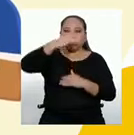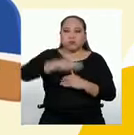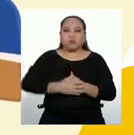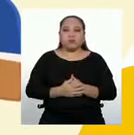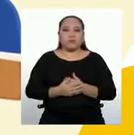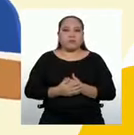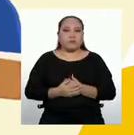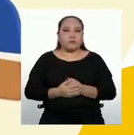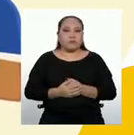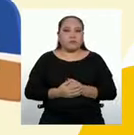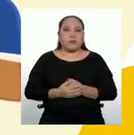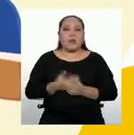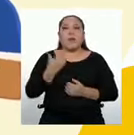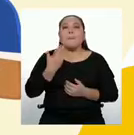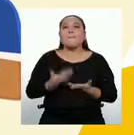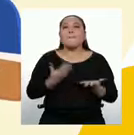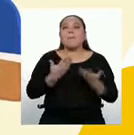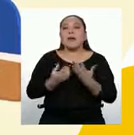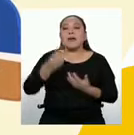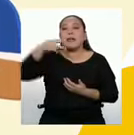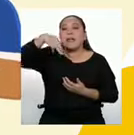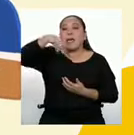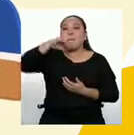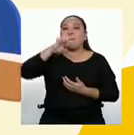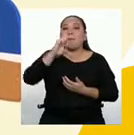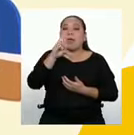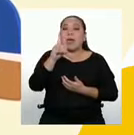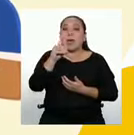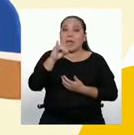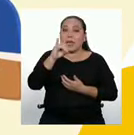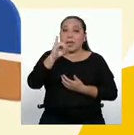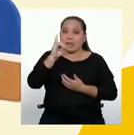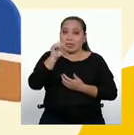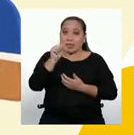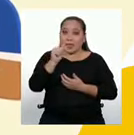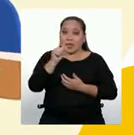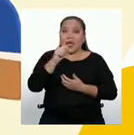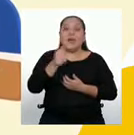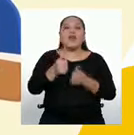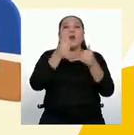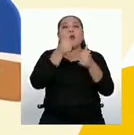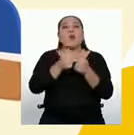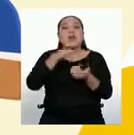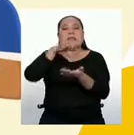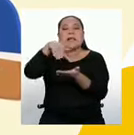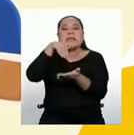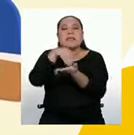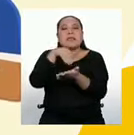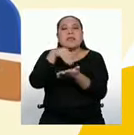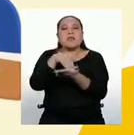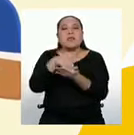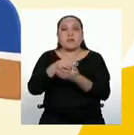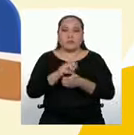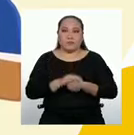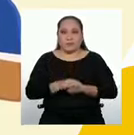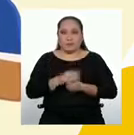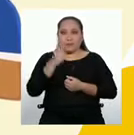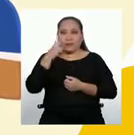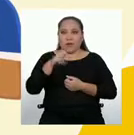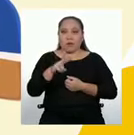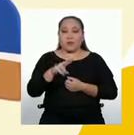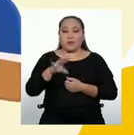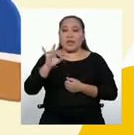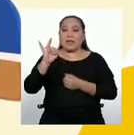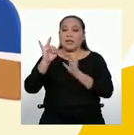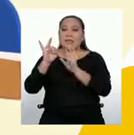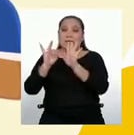la media aritmética de los dos valores que están ubicados al centro. Así que vamos a tomar el 7